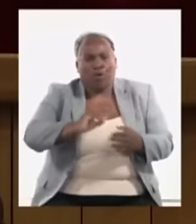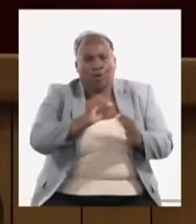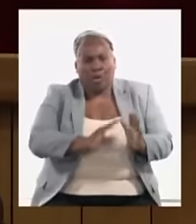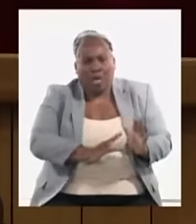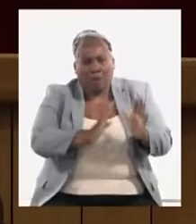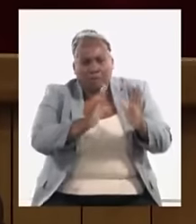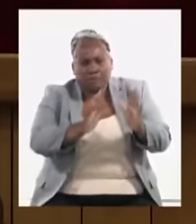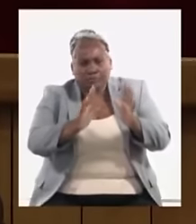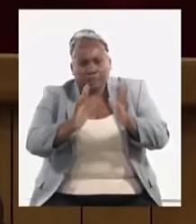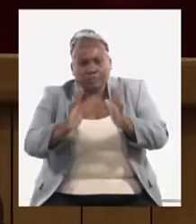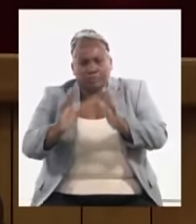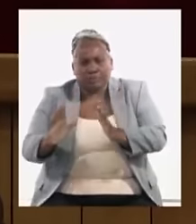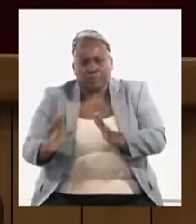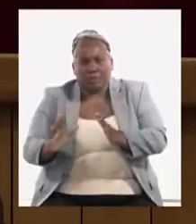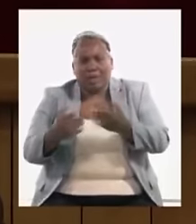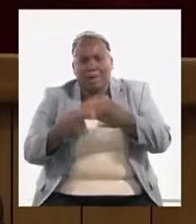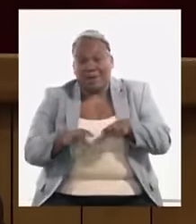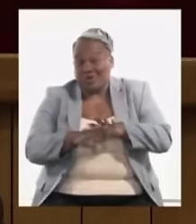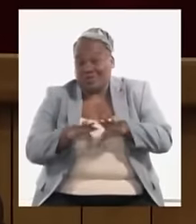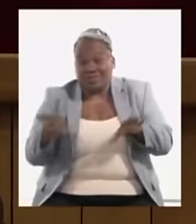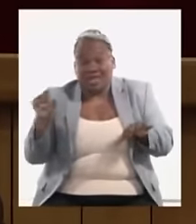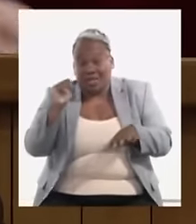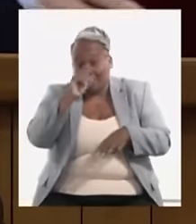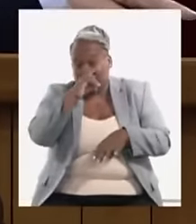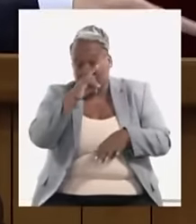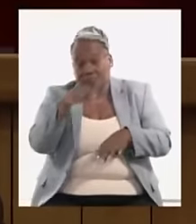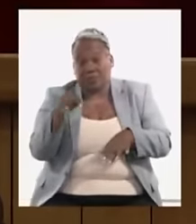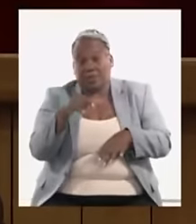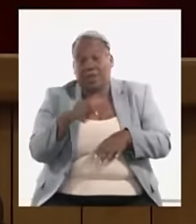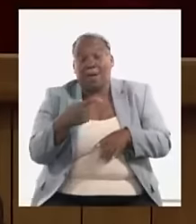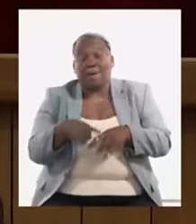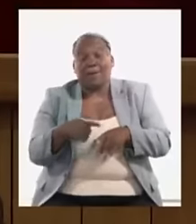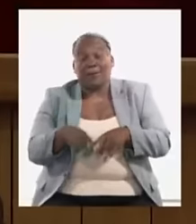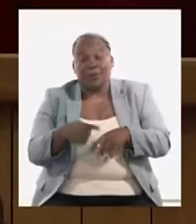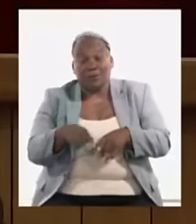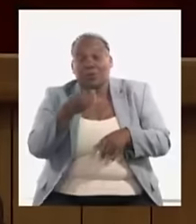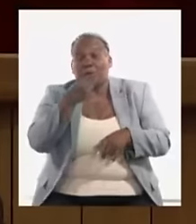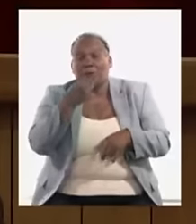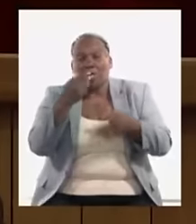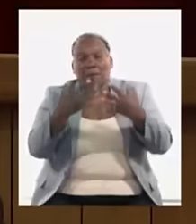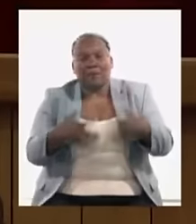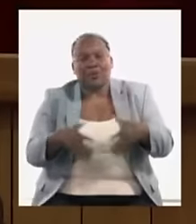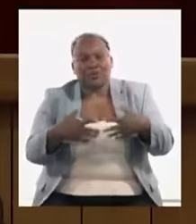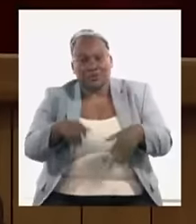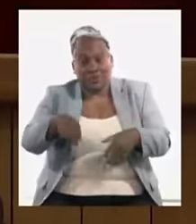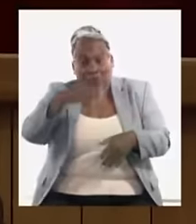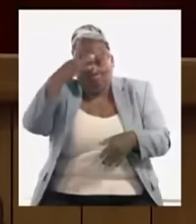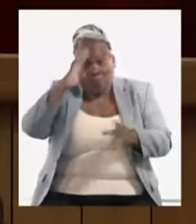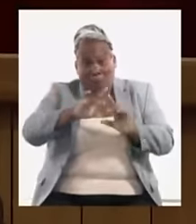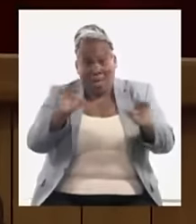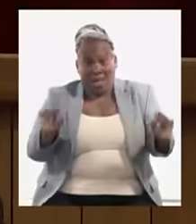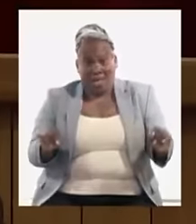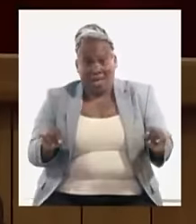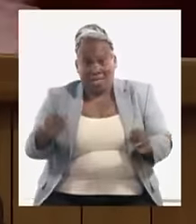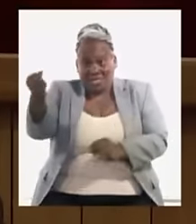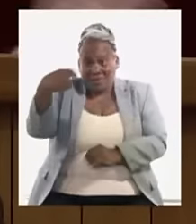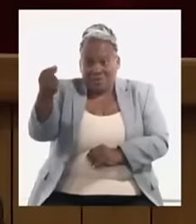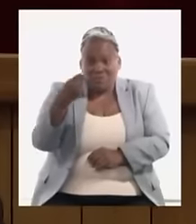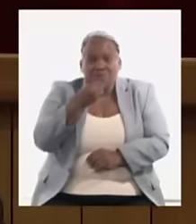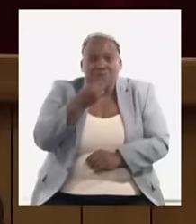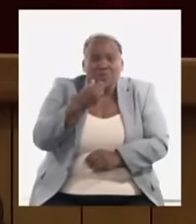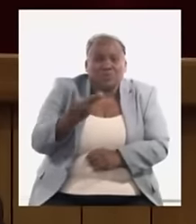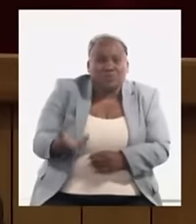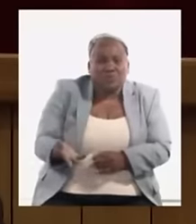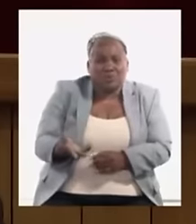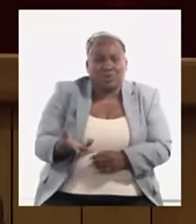pero ya hay que ponerle fin a una cantidad de productos que se pueden producir aquí en el país y que se están importando sin